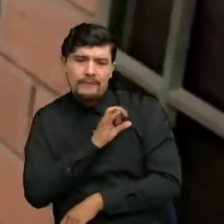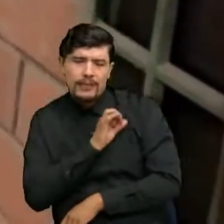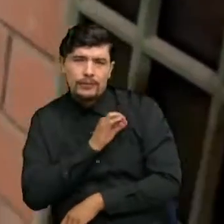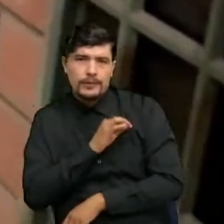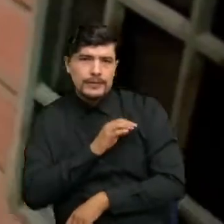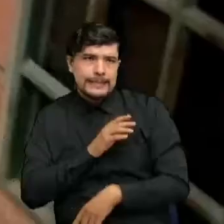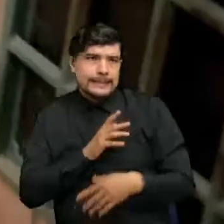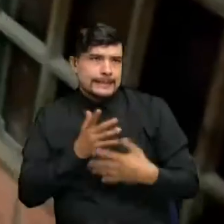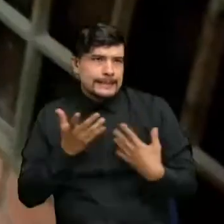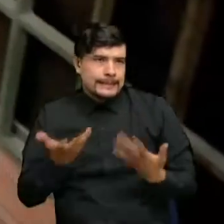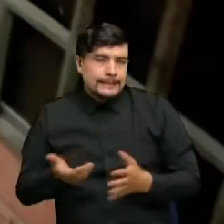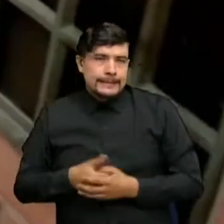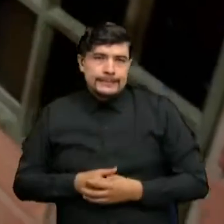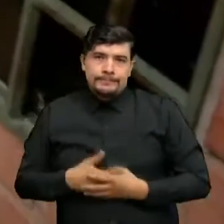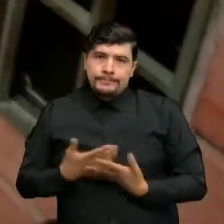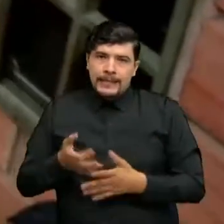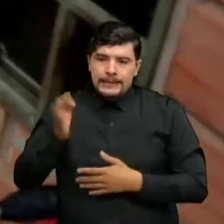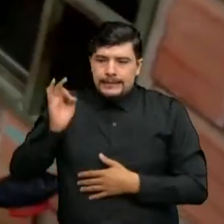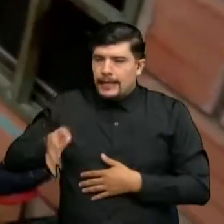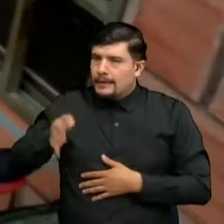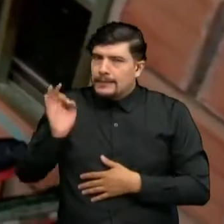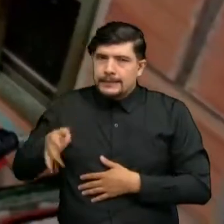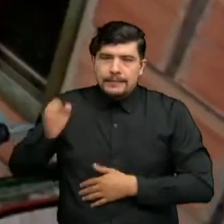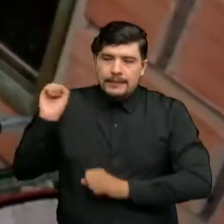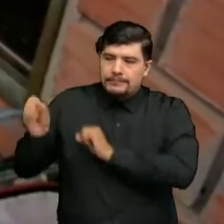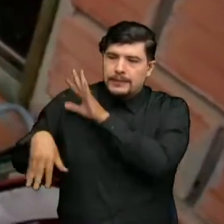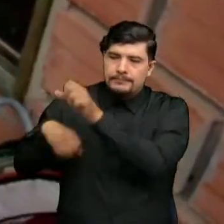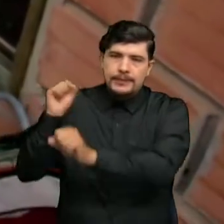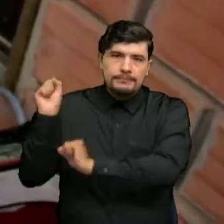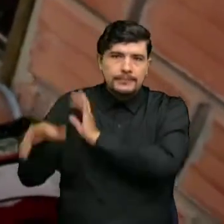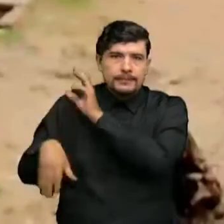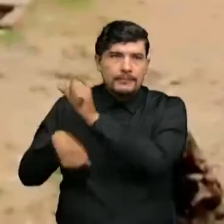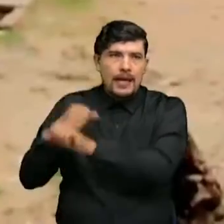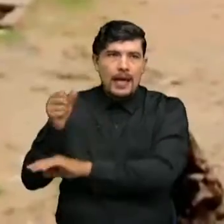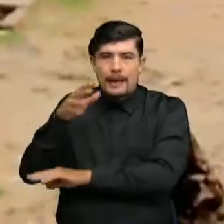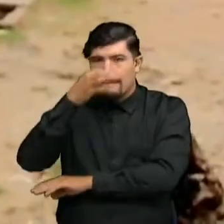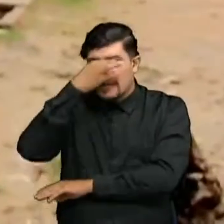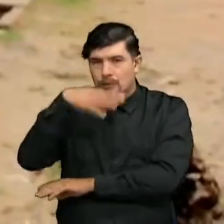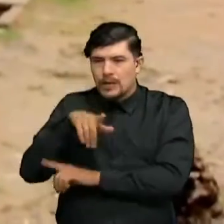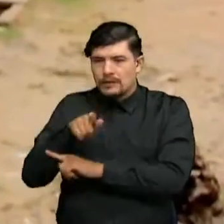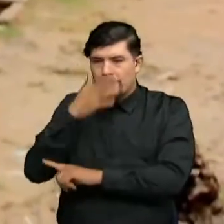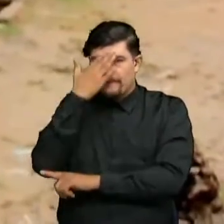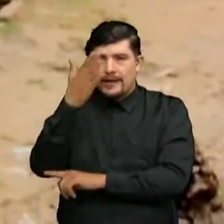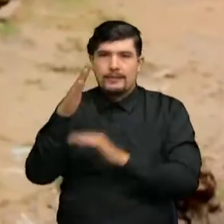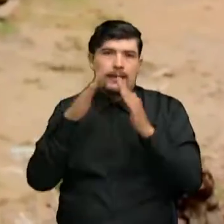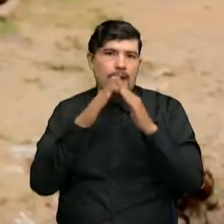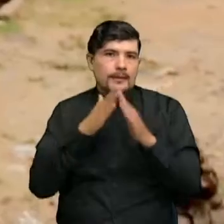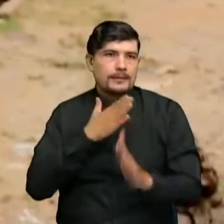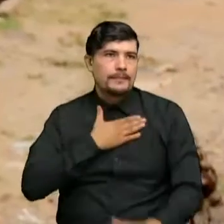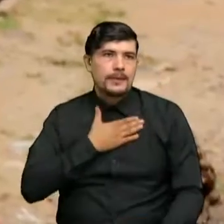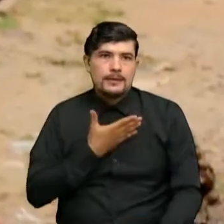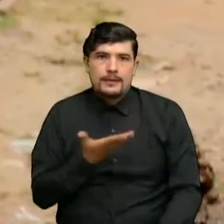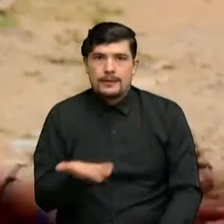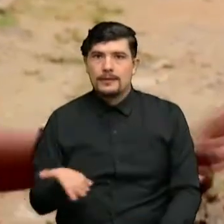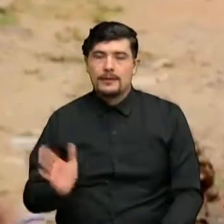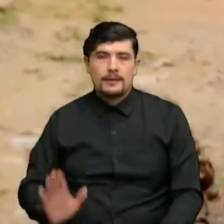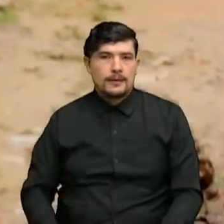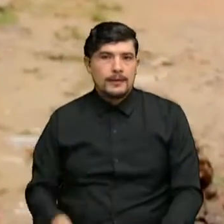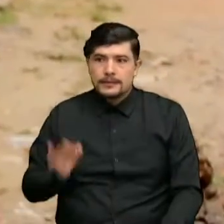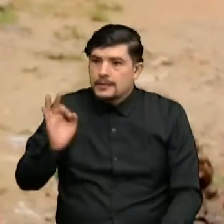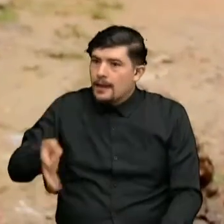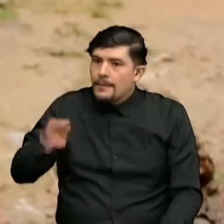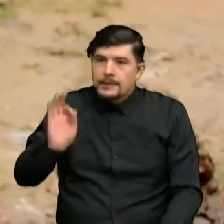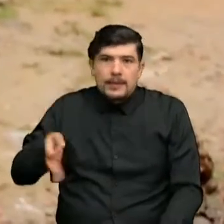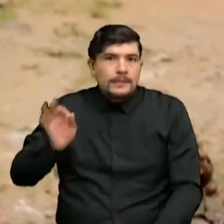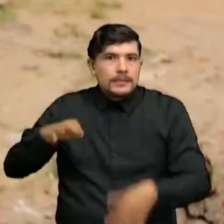no hacen caso, entonces cada vez que llueve la basura queda aquí al frente de la casa mía y entonces cada vez que